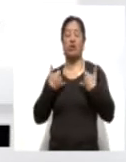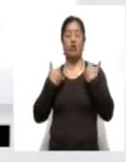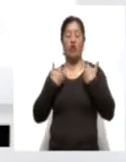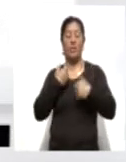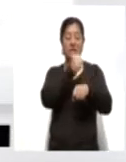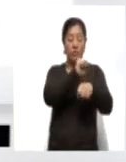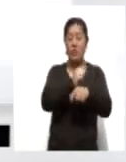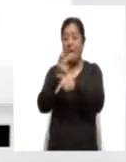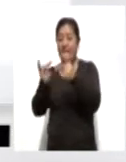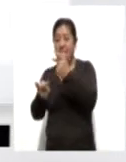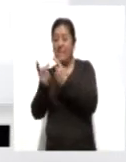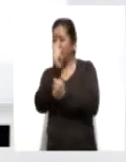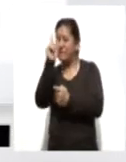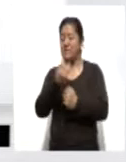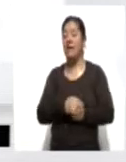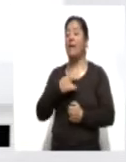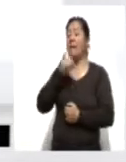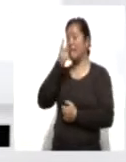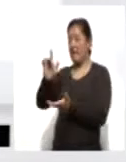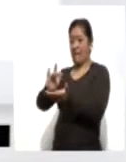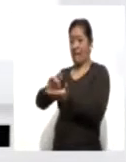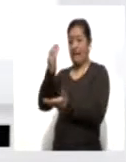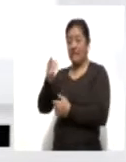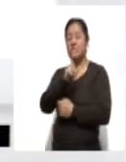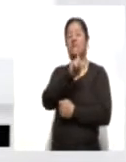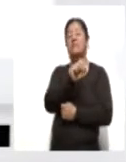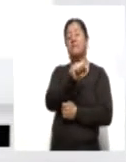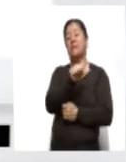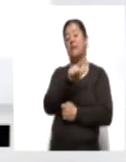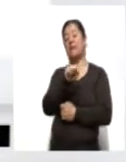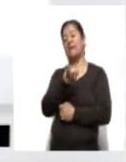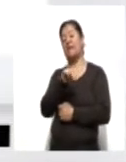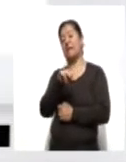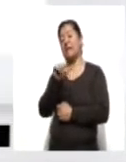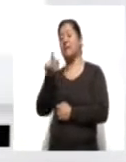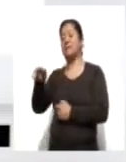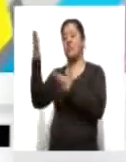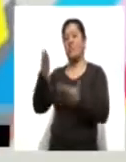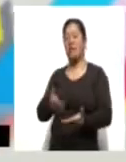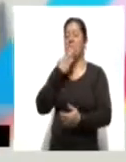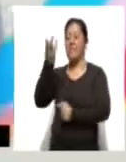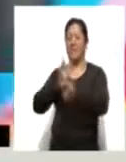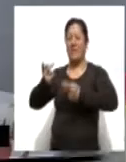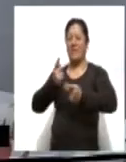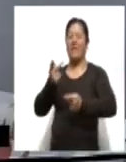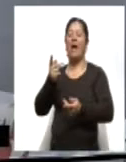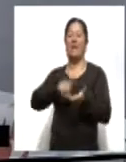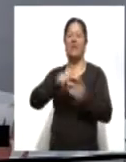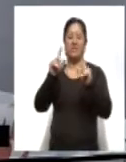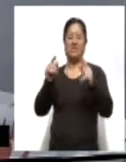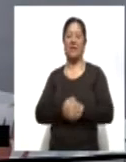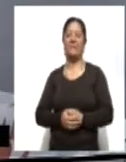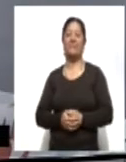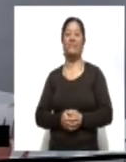preparatoria. Mi agradecimiento a Nifa Salinas por su presencia en nuestro estado. Bienvenida. Esto fue lo que publicó el gobernador